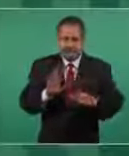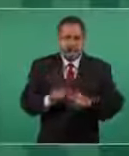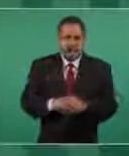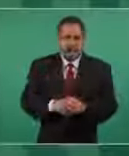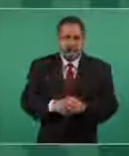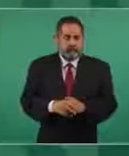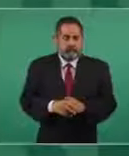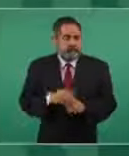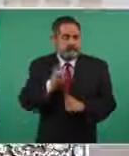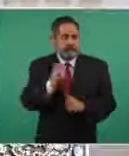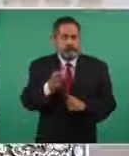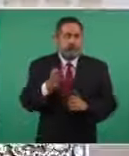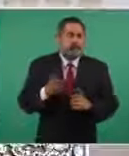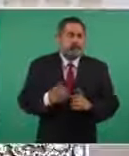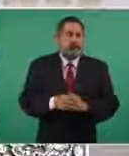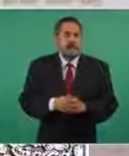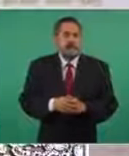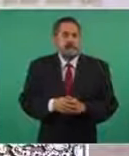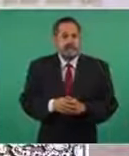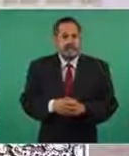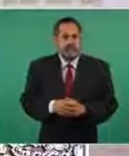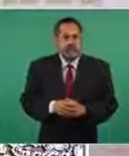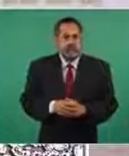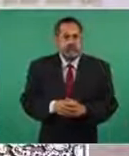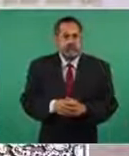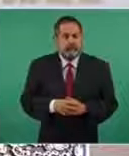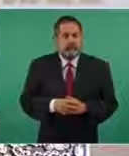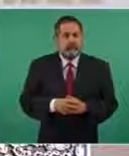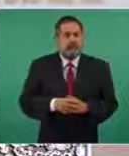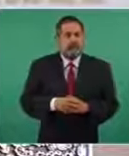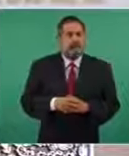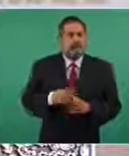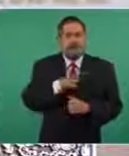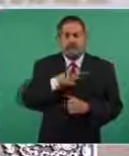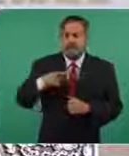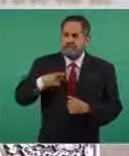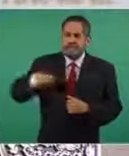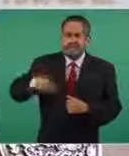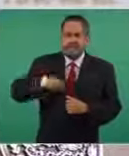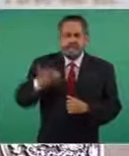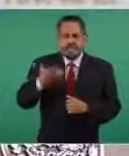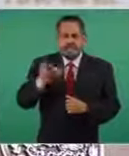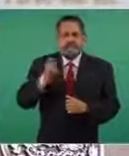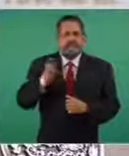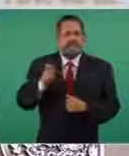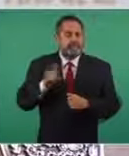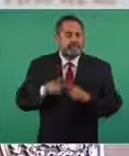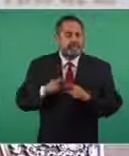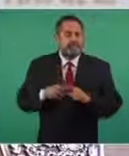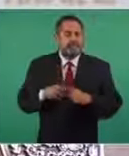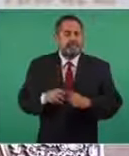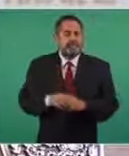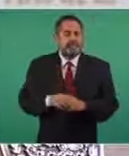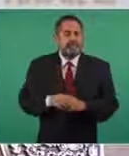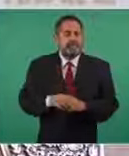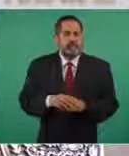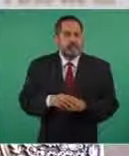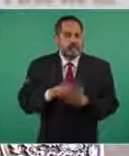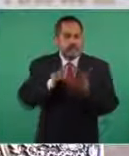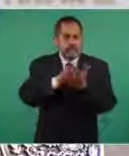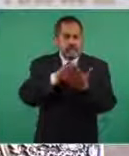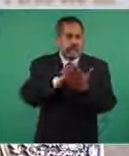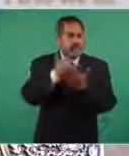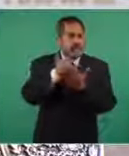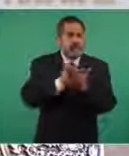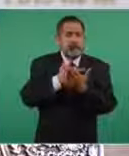Lo mínimo que tenemos que hacer es un registro.